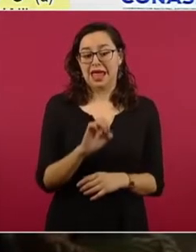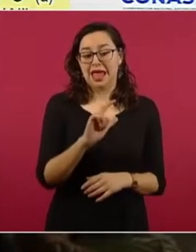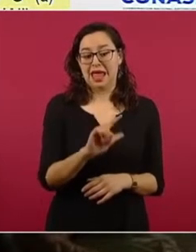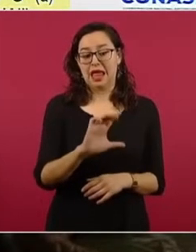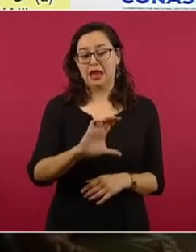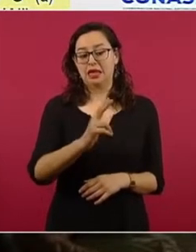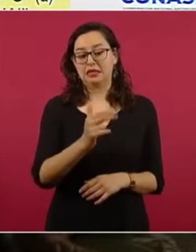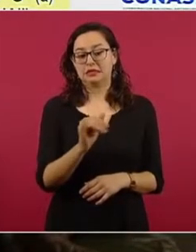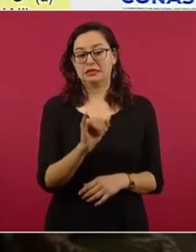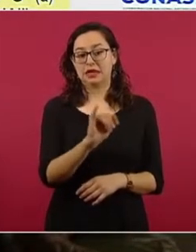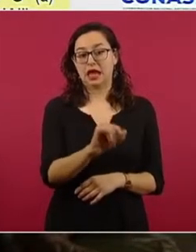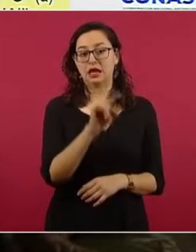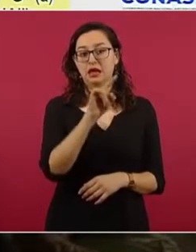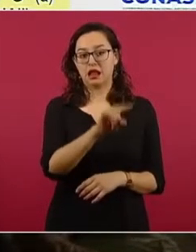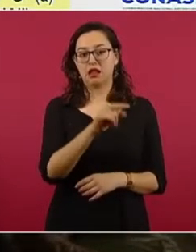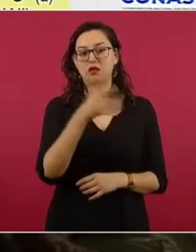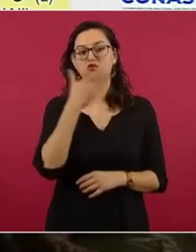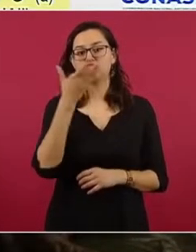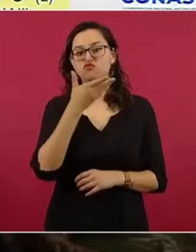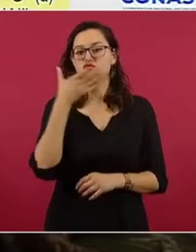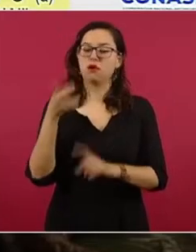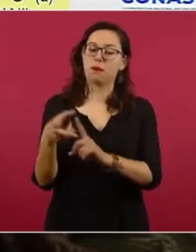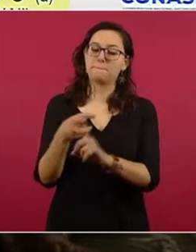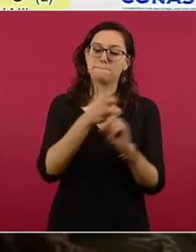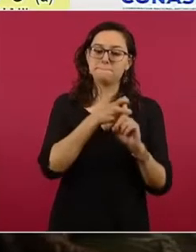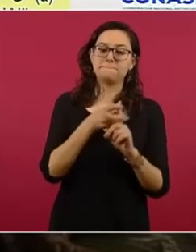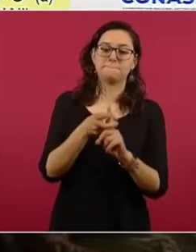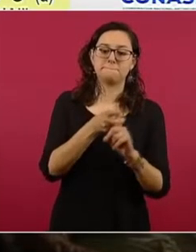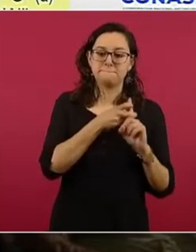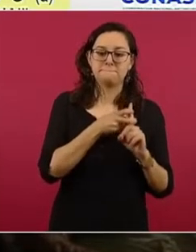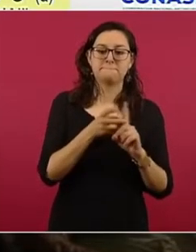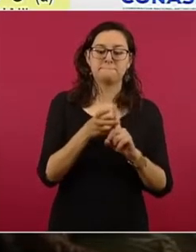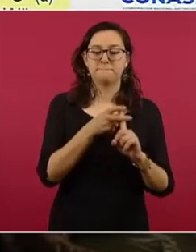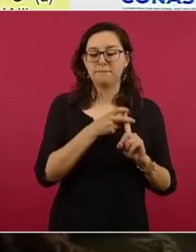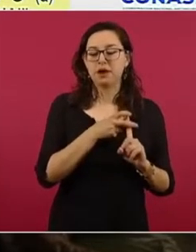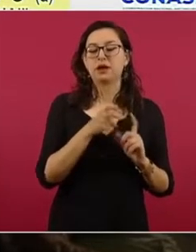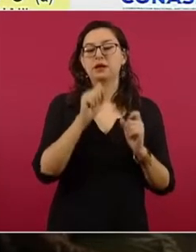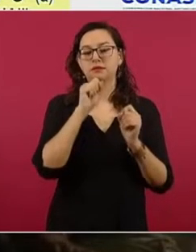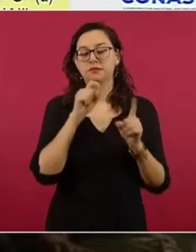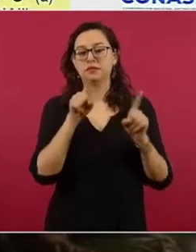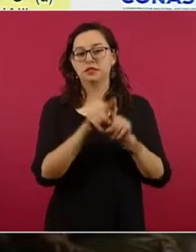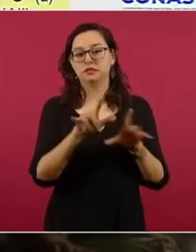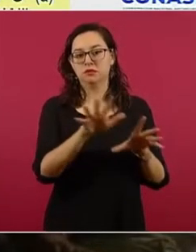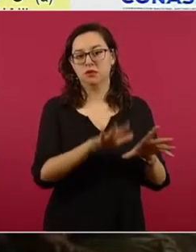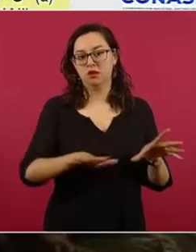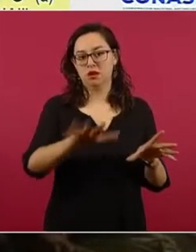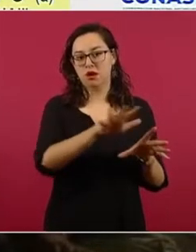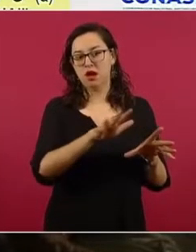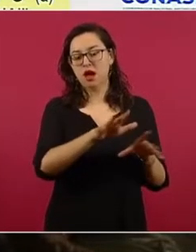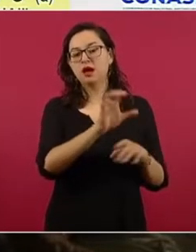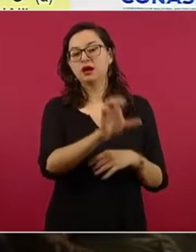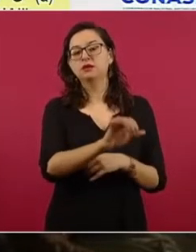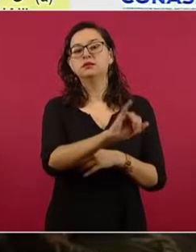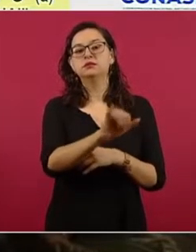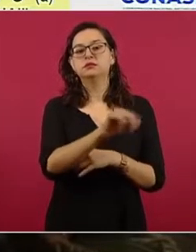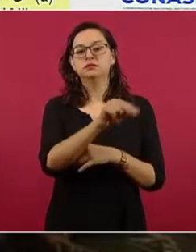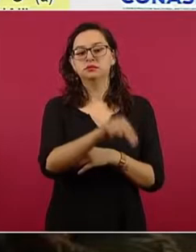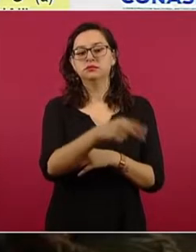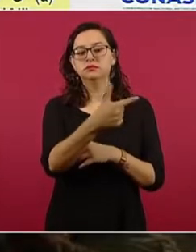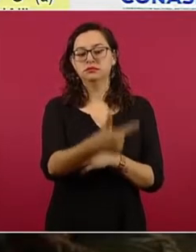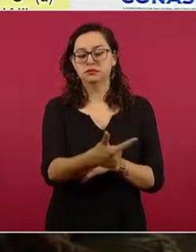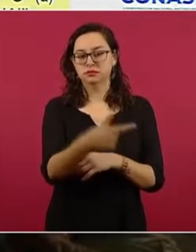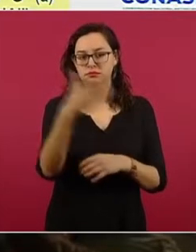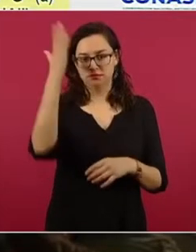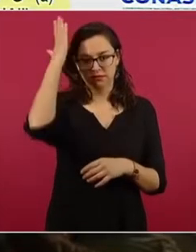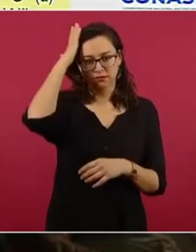presunto secuestrador de Michoacán y líder en una región del cártel Jalisco, Nueva Generación, en esa entidad.